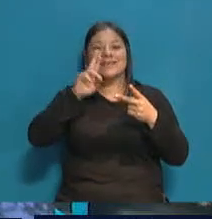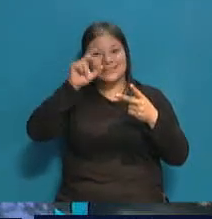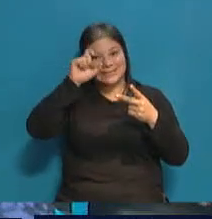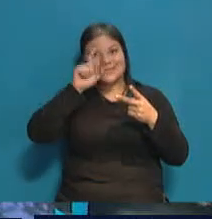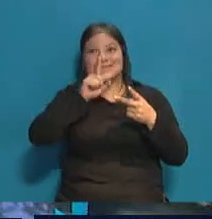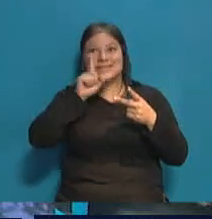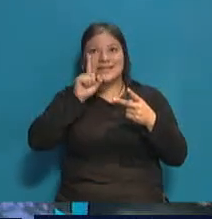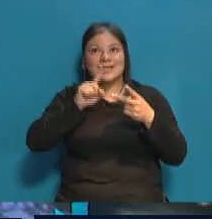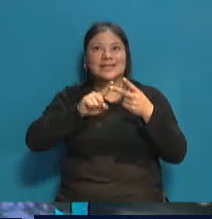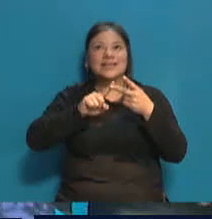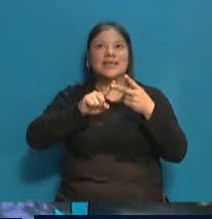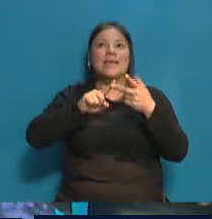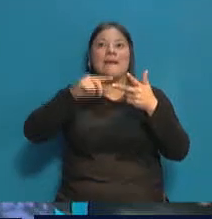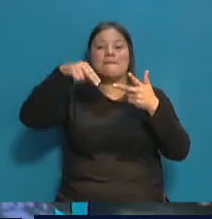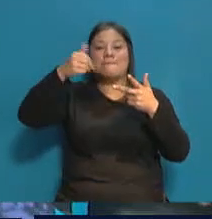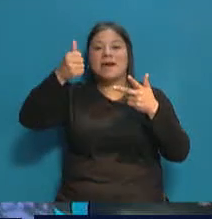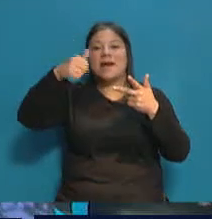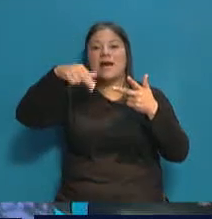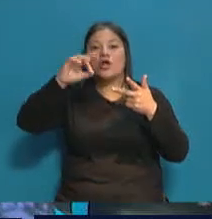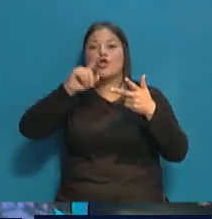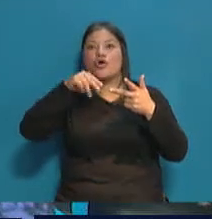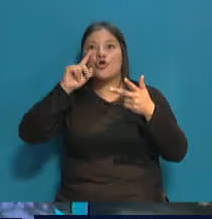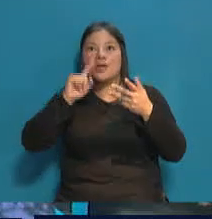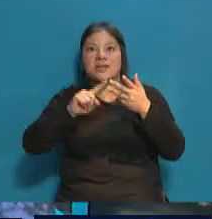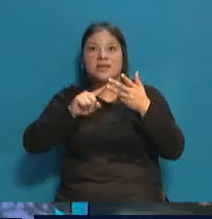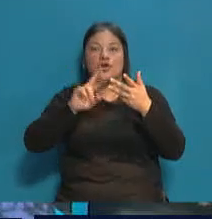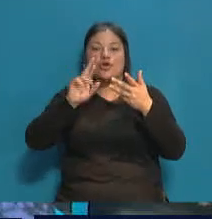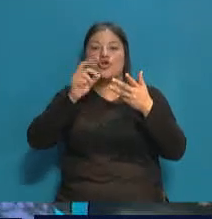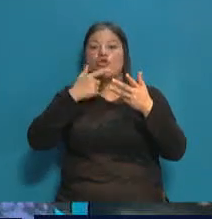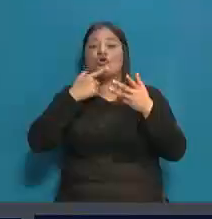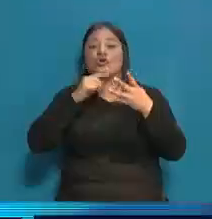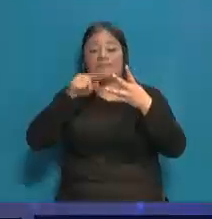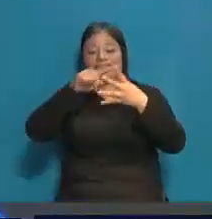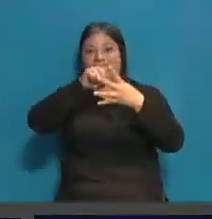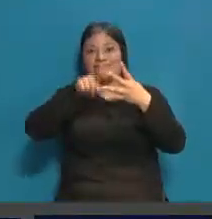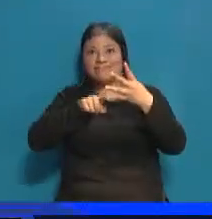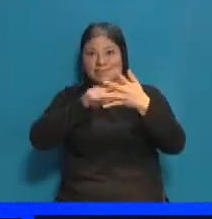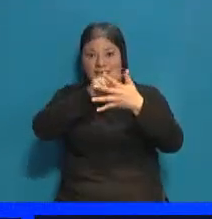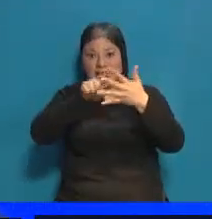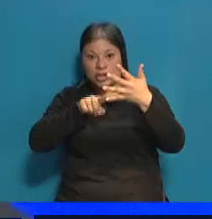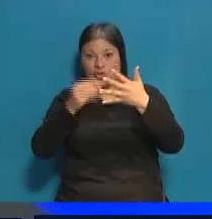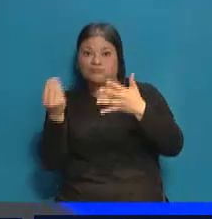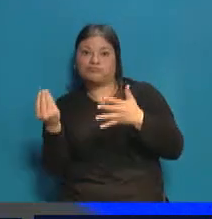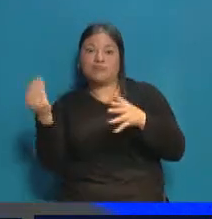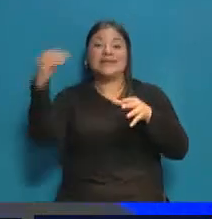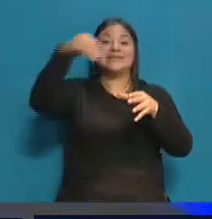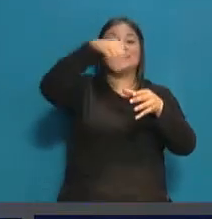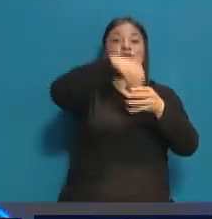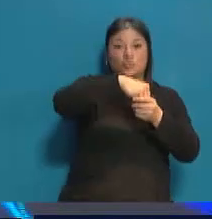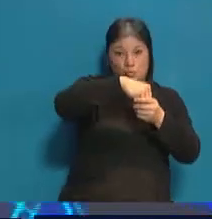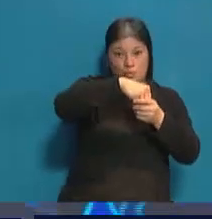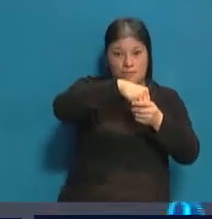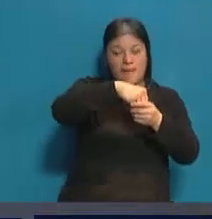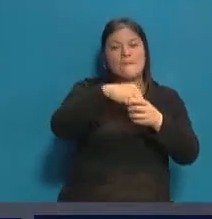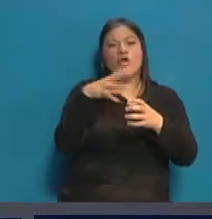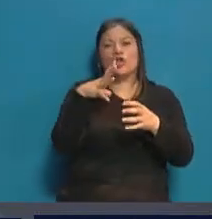Rostan. Esos se suman cinco bancas de la Unión Mendozina. Que si bien ha sumado bancas, pero no se convierte todavía